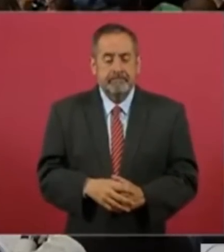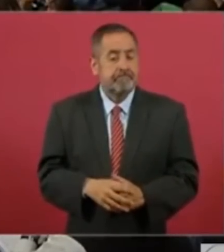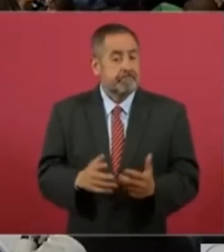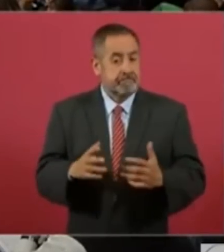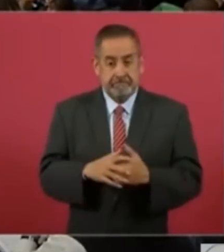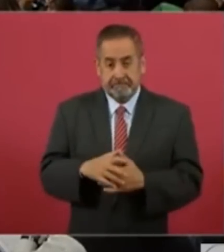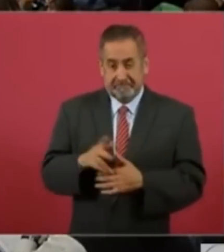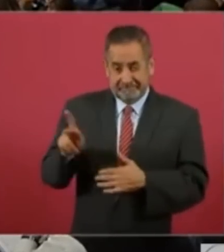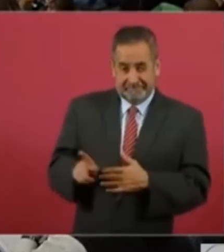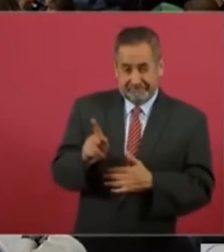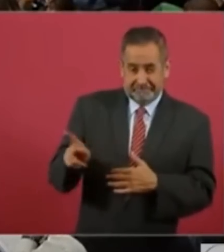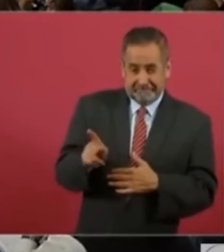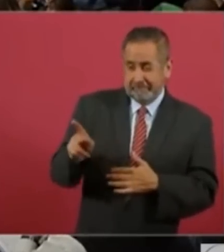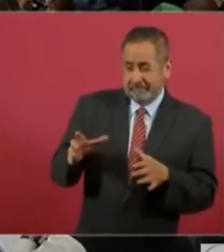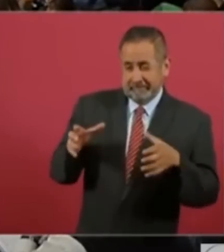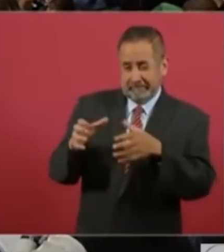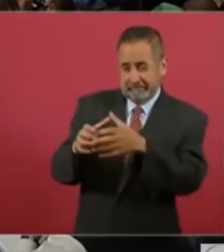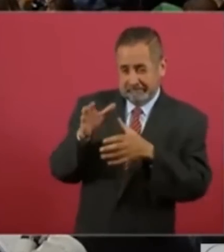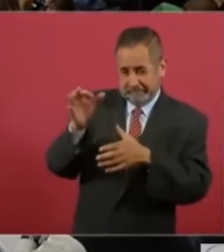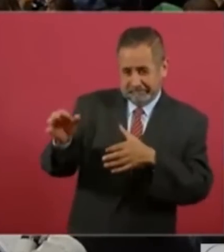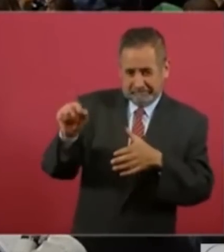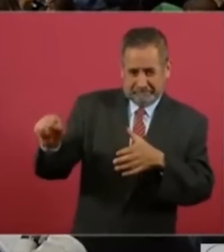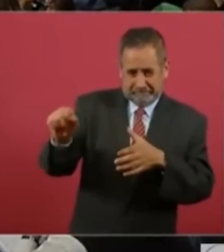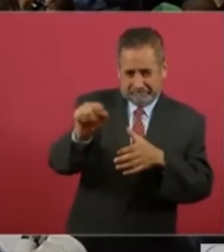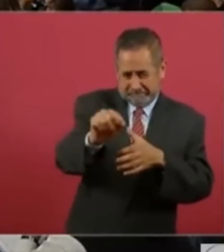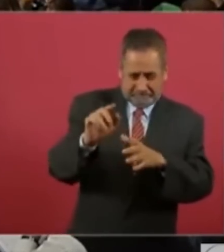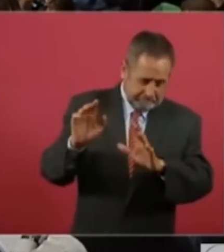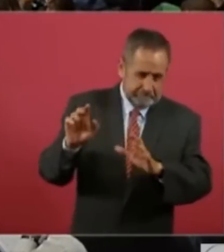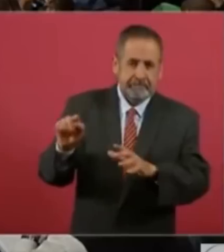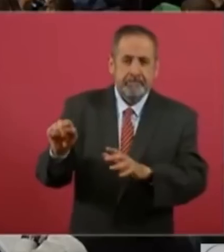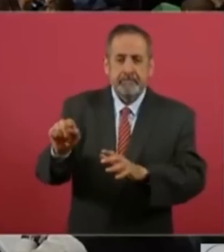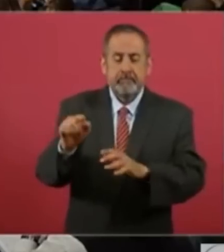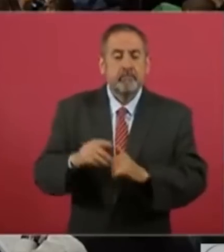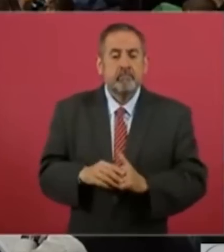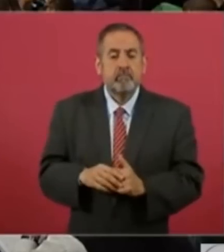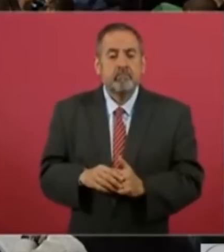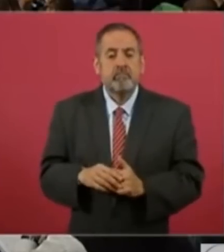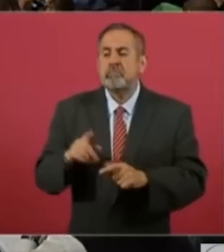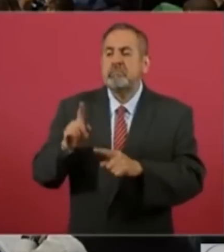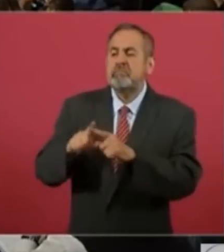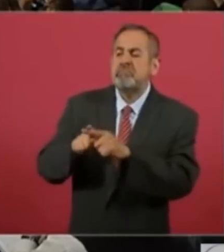represores.